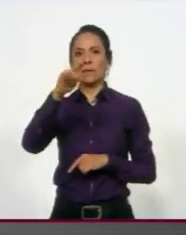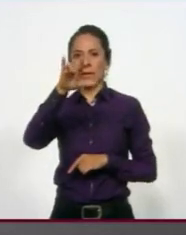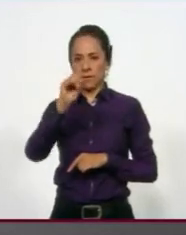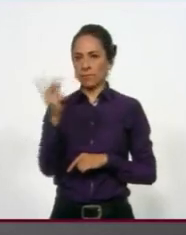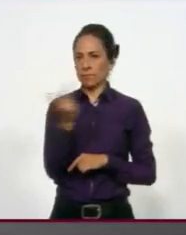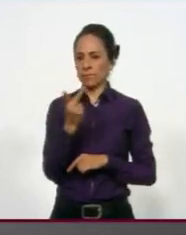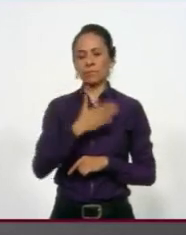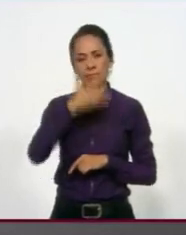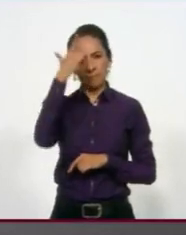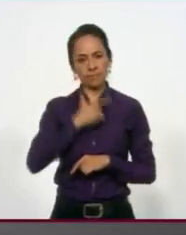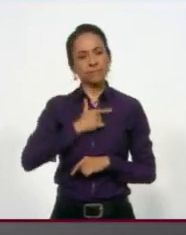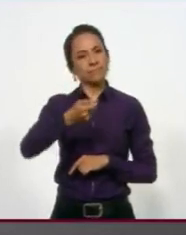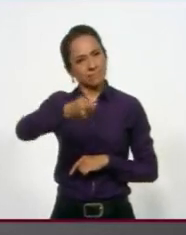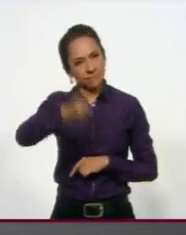noches. Saludos, Miguel. Hasta pronto.